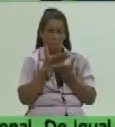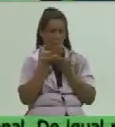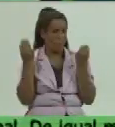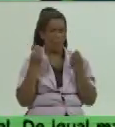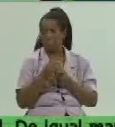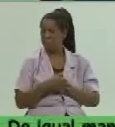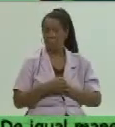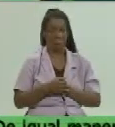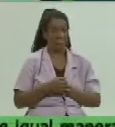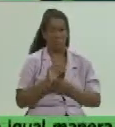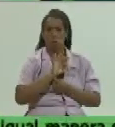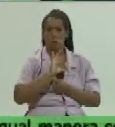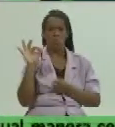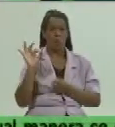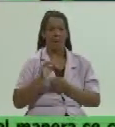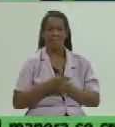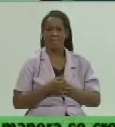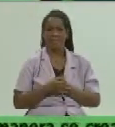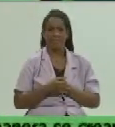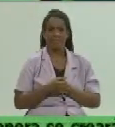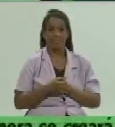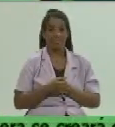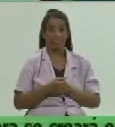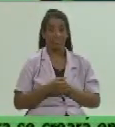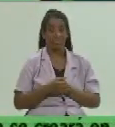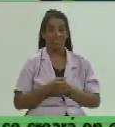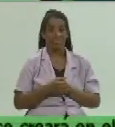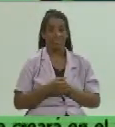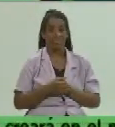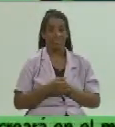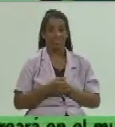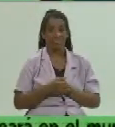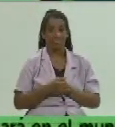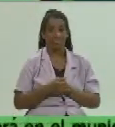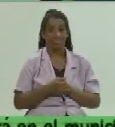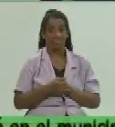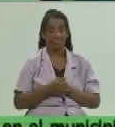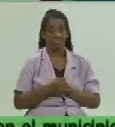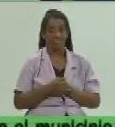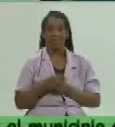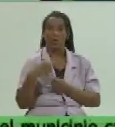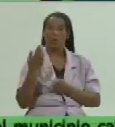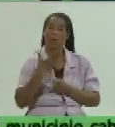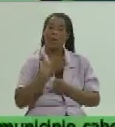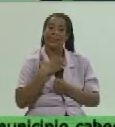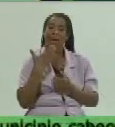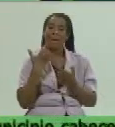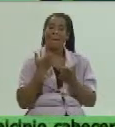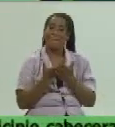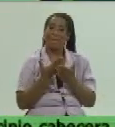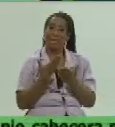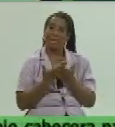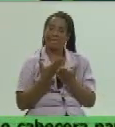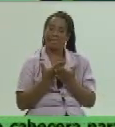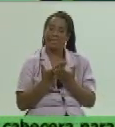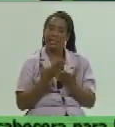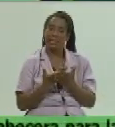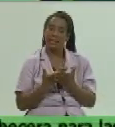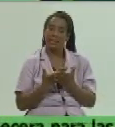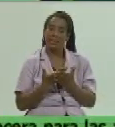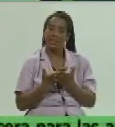las placitas nunca desaparecerá solo que nuestra empresa estatal de acopio va a jugar